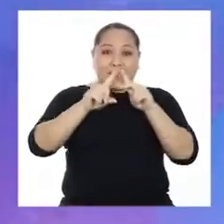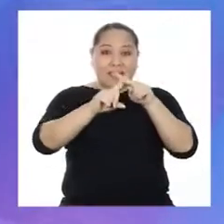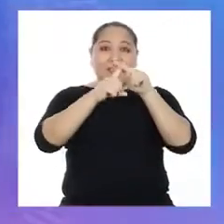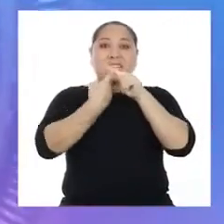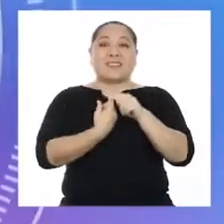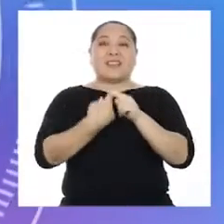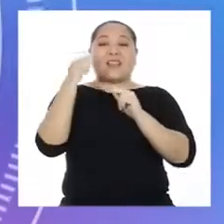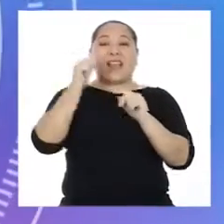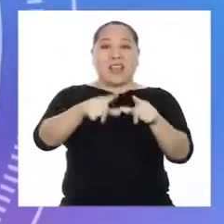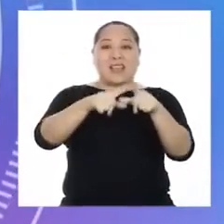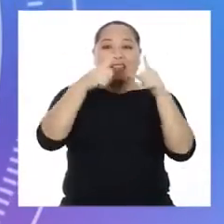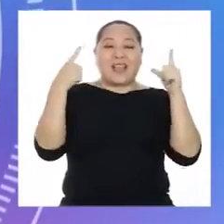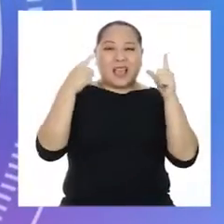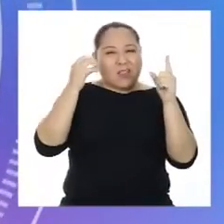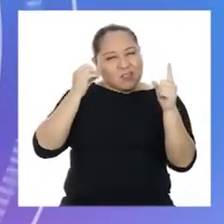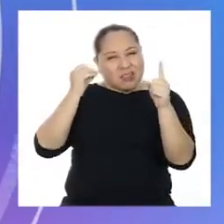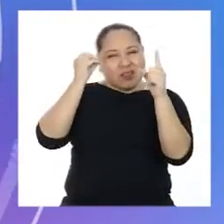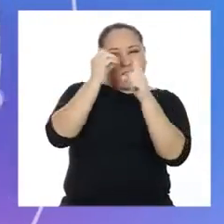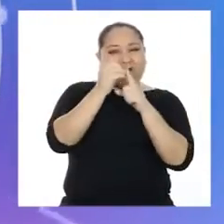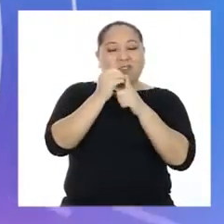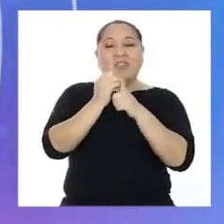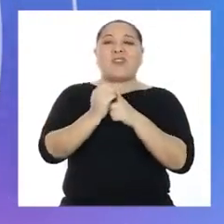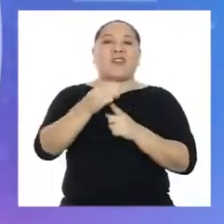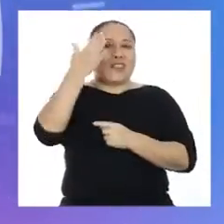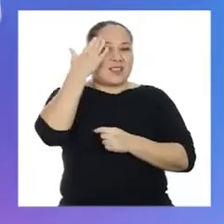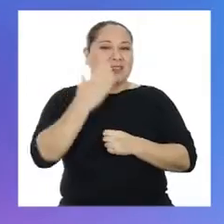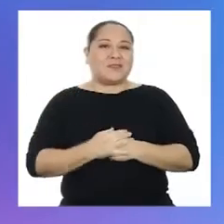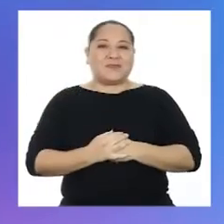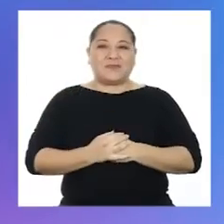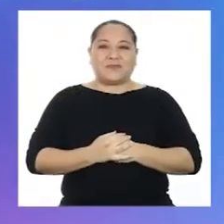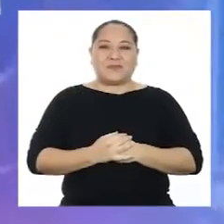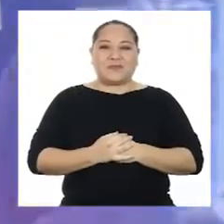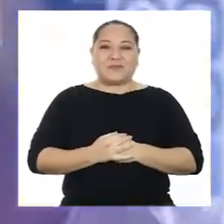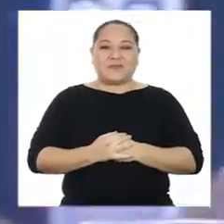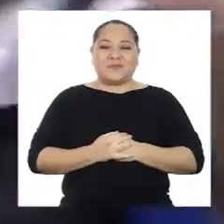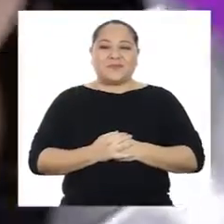Iniciando el gran desafío del saber.